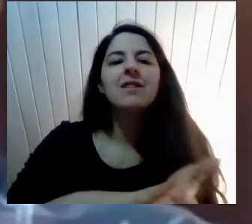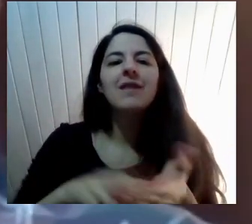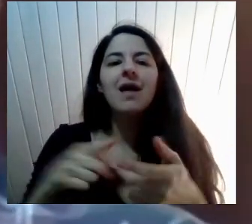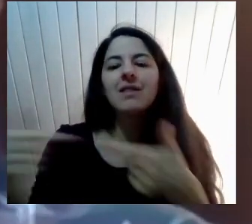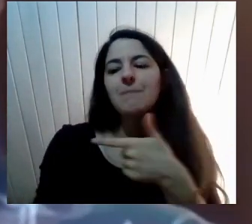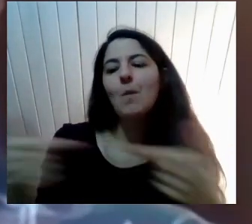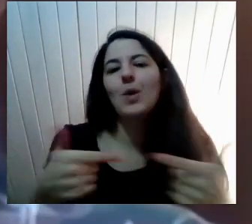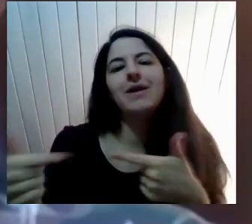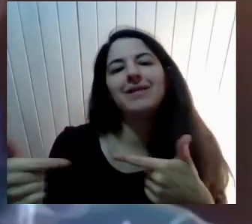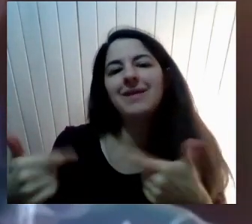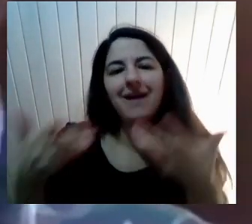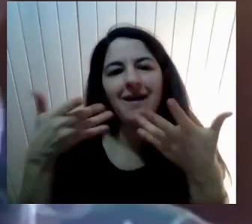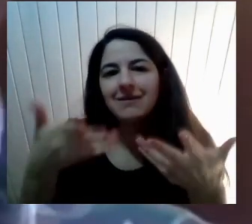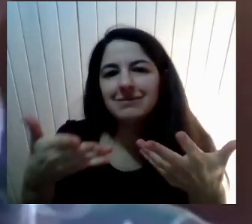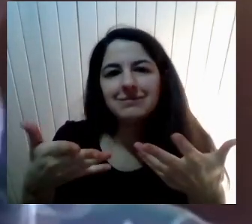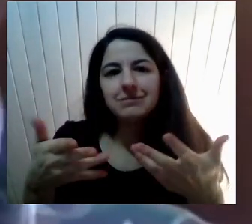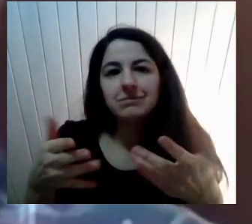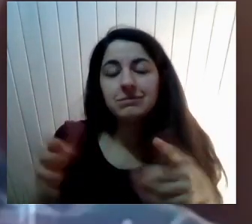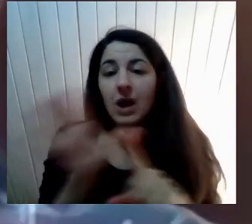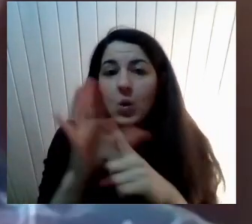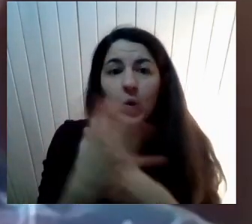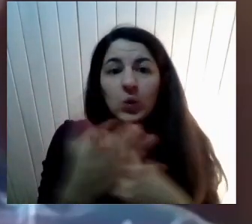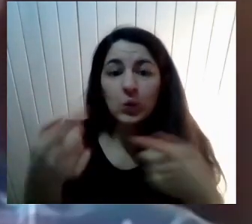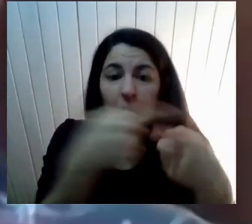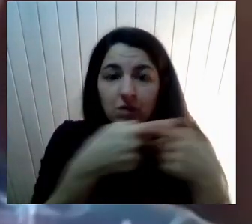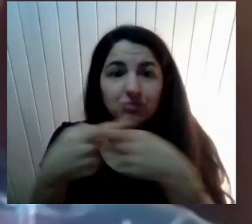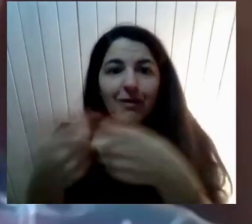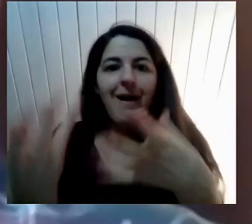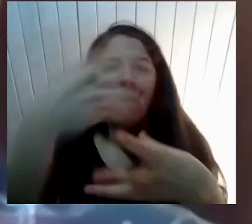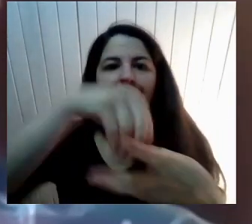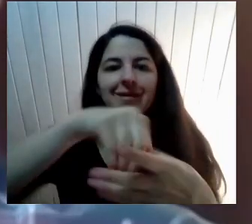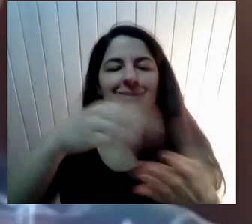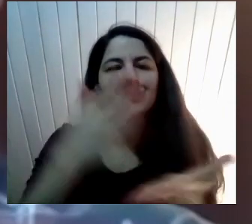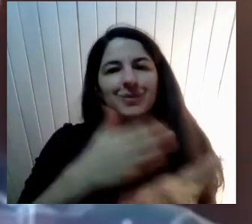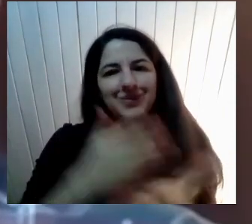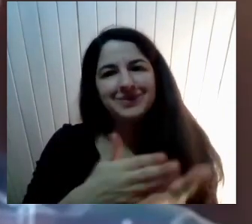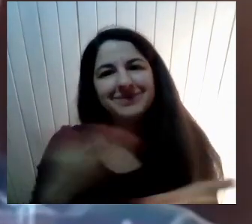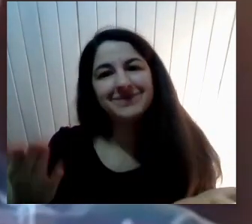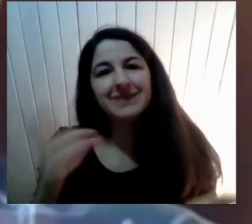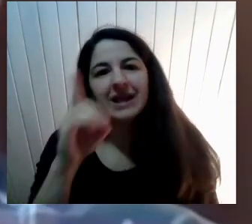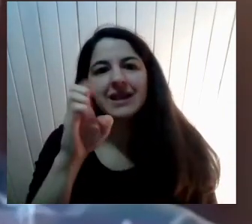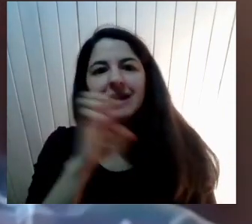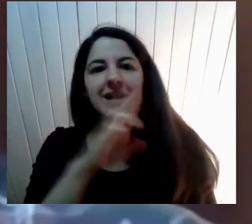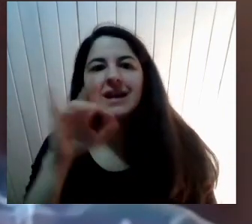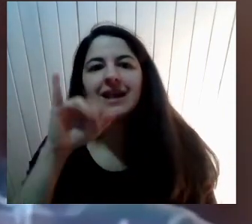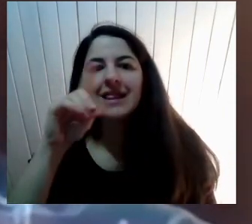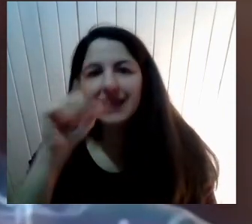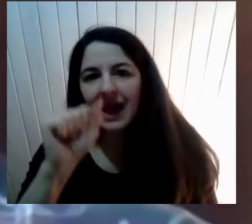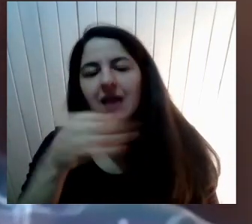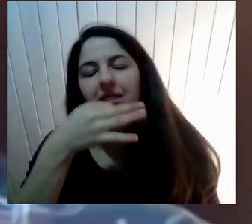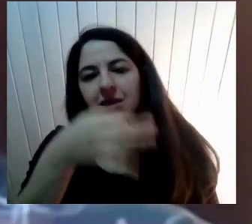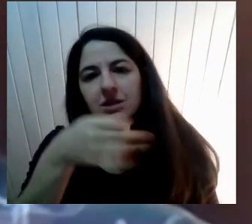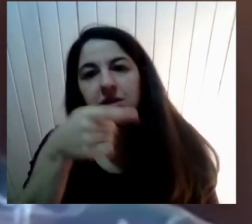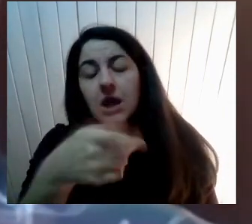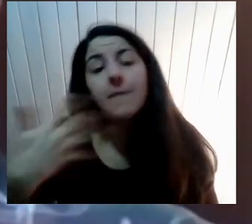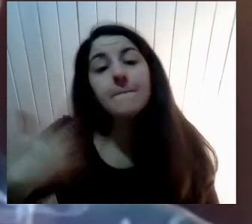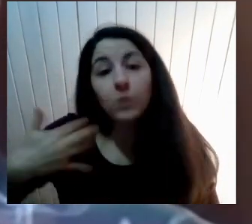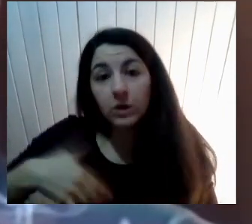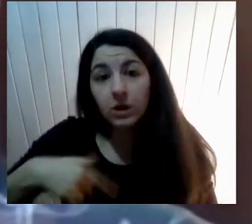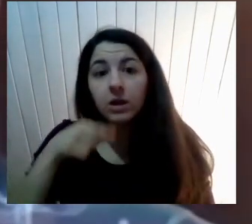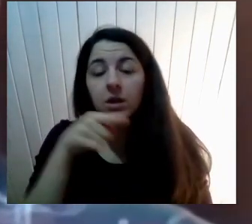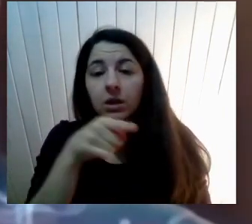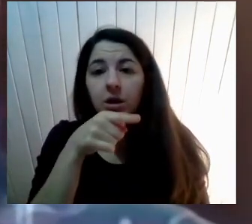No Hay Nada Fuera Del Texto Como Comentó Derrida Ya Por Tanto Es Importante Tal Como Mencionó Rosario En Un Punto